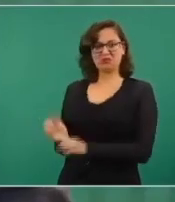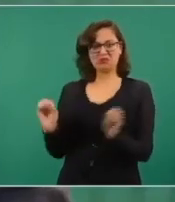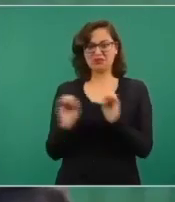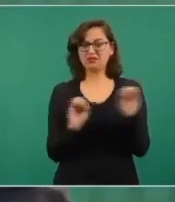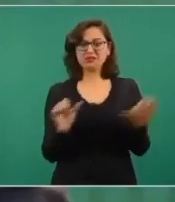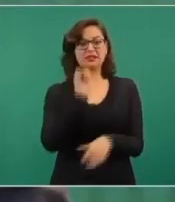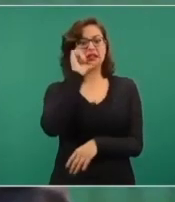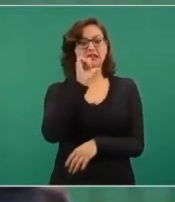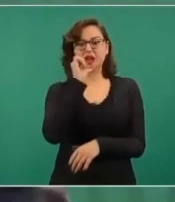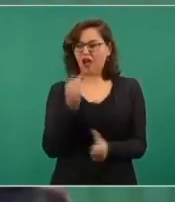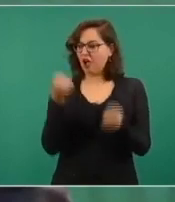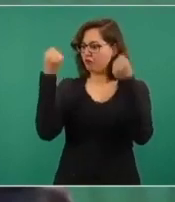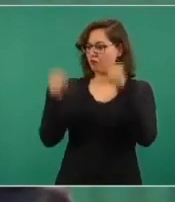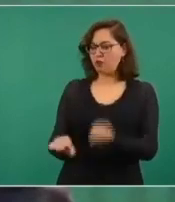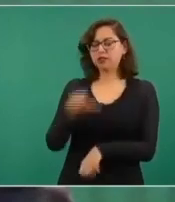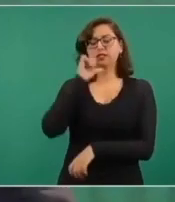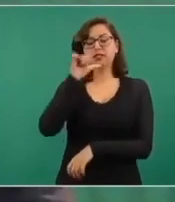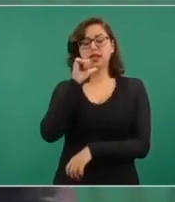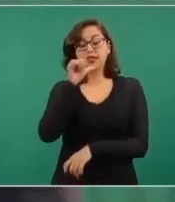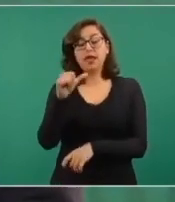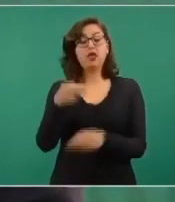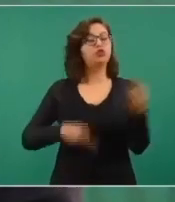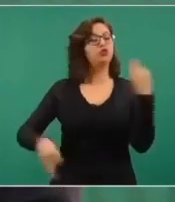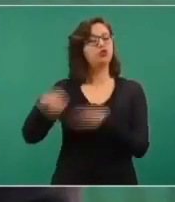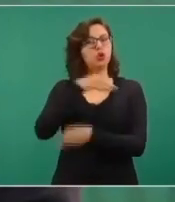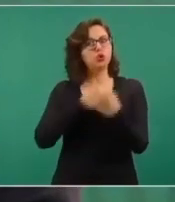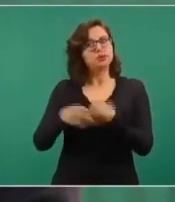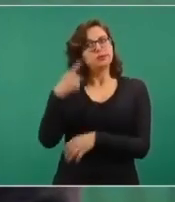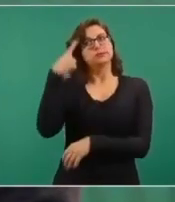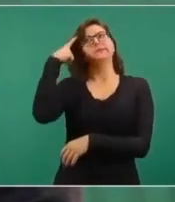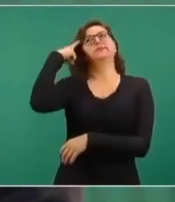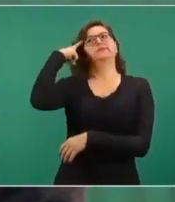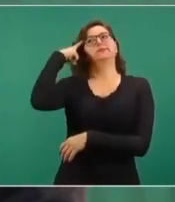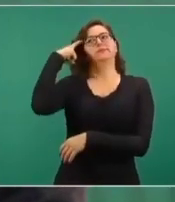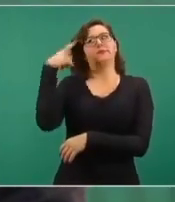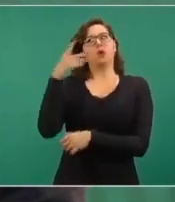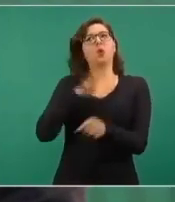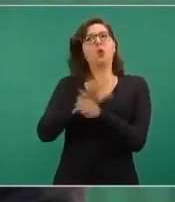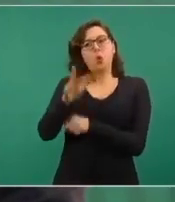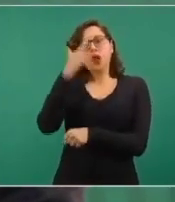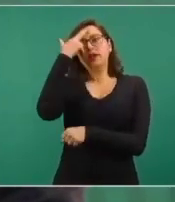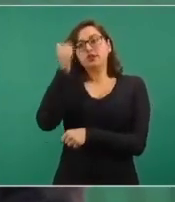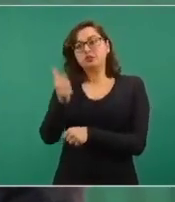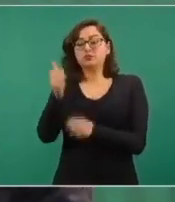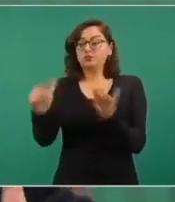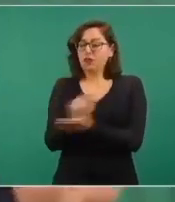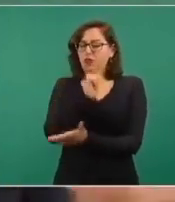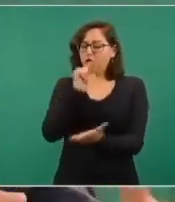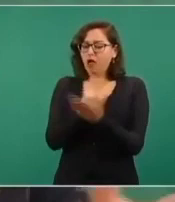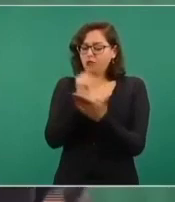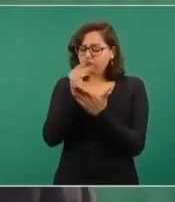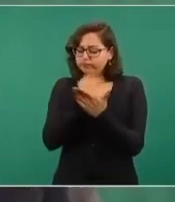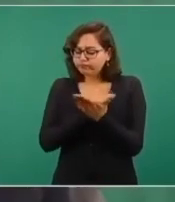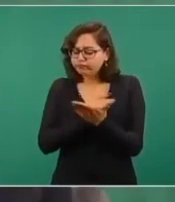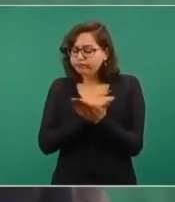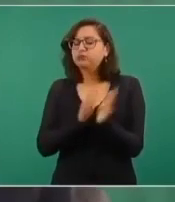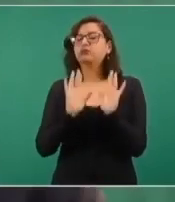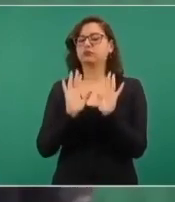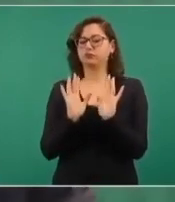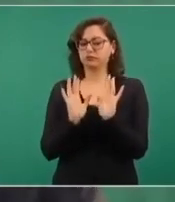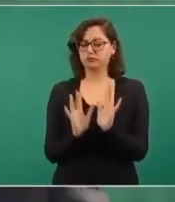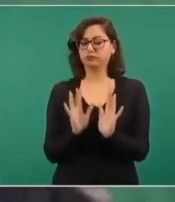todo por la razón y el derecho. Pero que no se vea que es un asunto